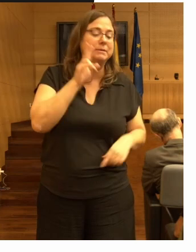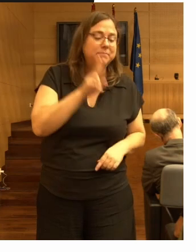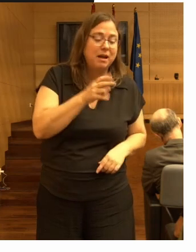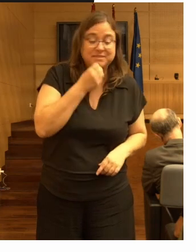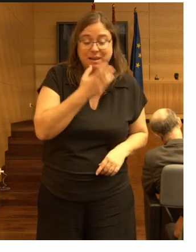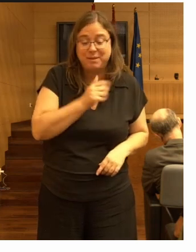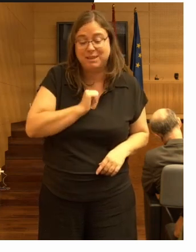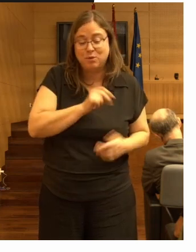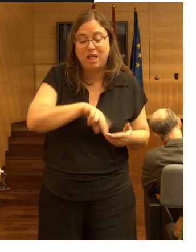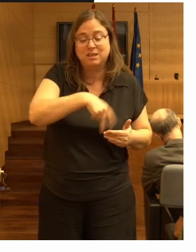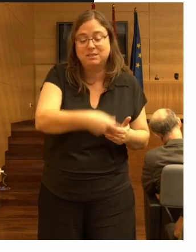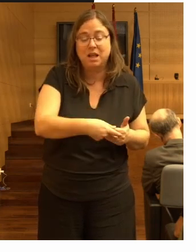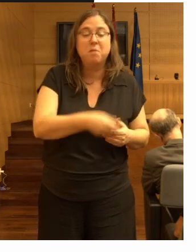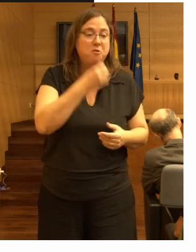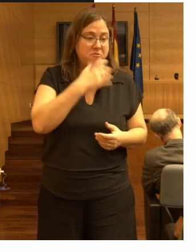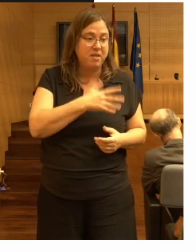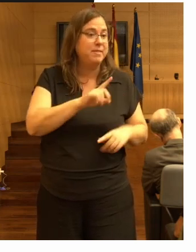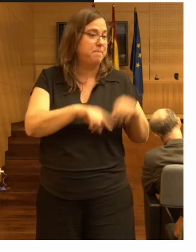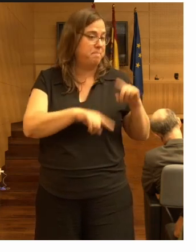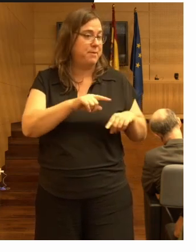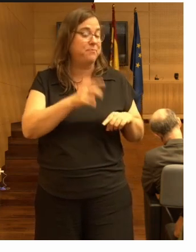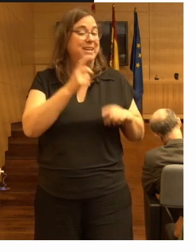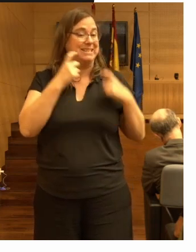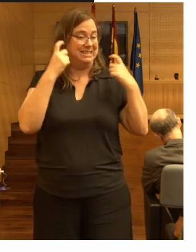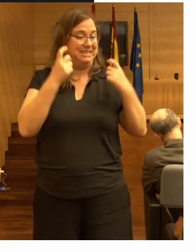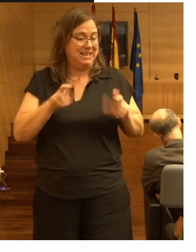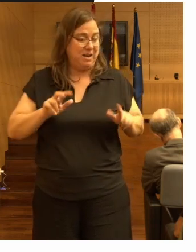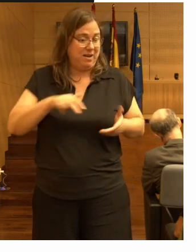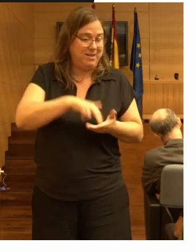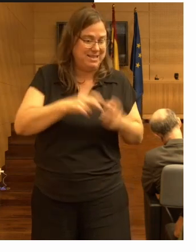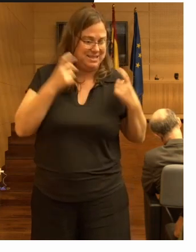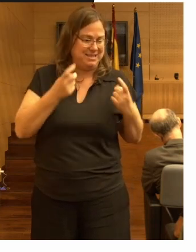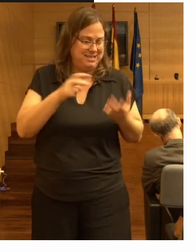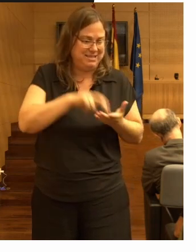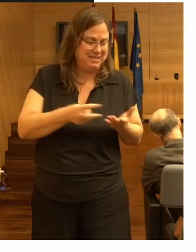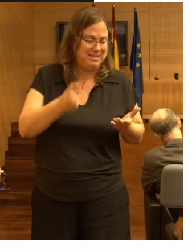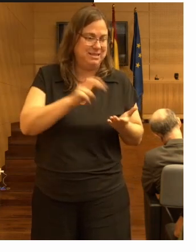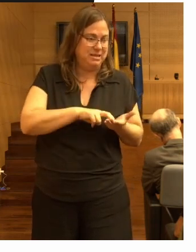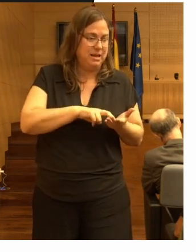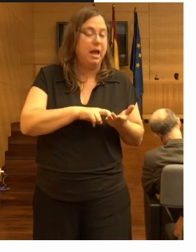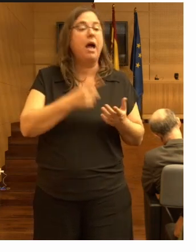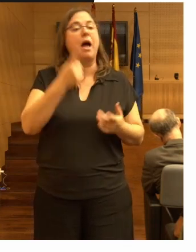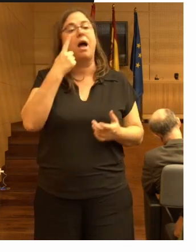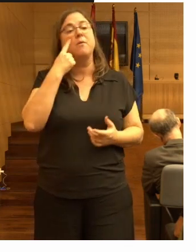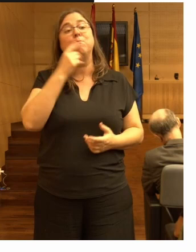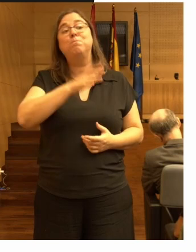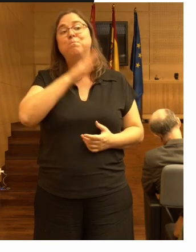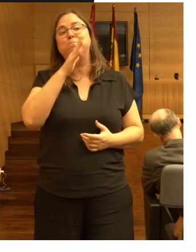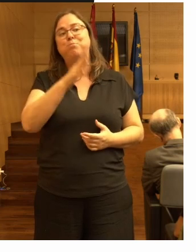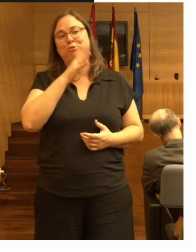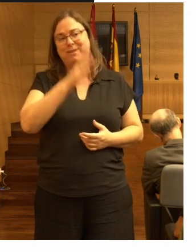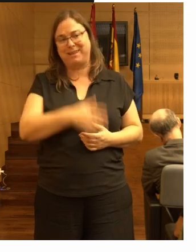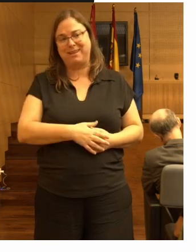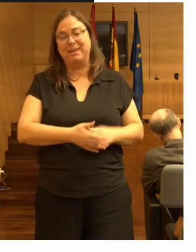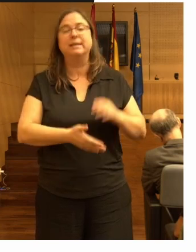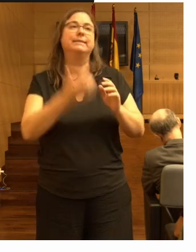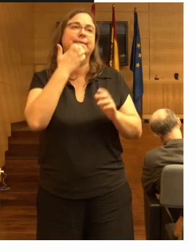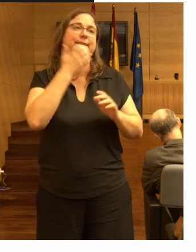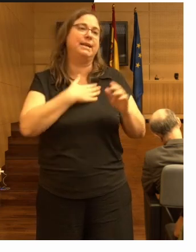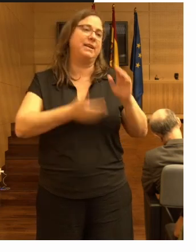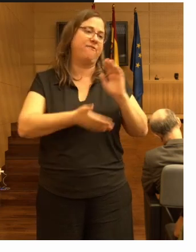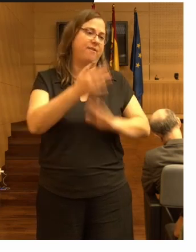haga si se intentan levantar habría que averiguar porque si quieren ir al baño